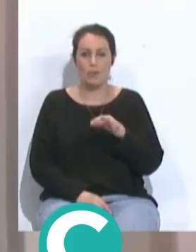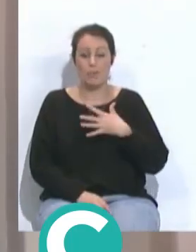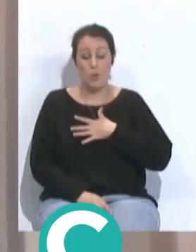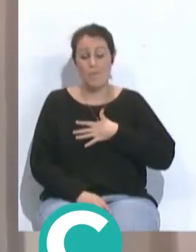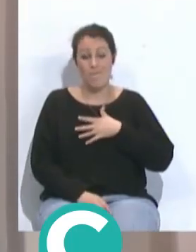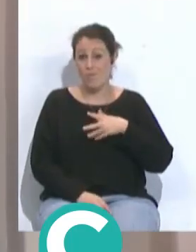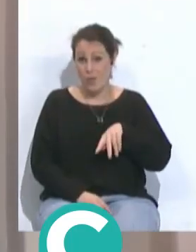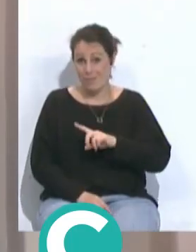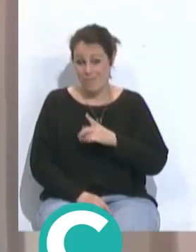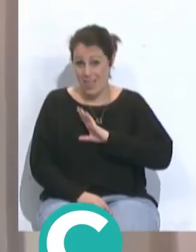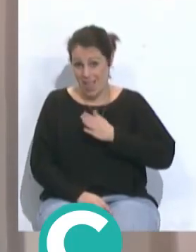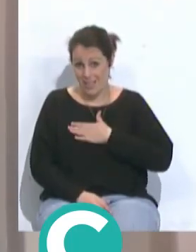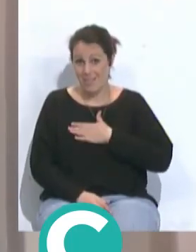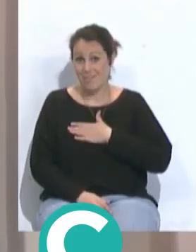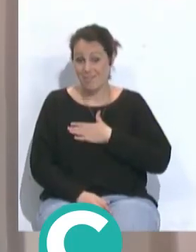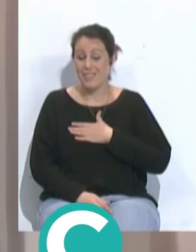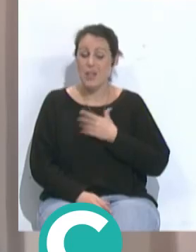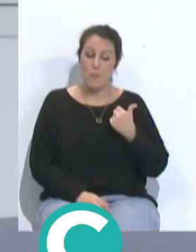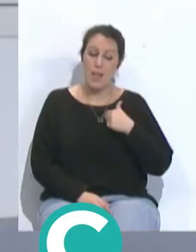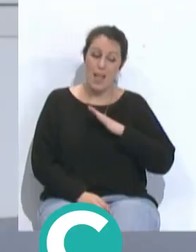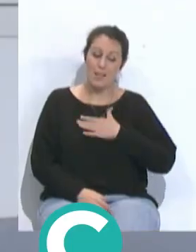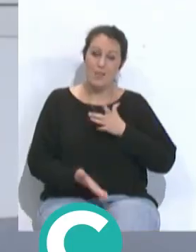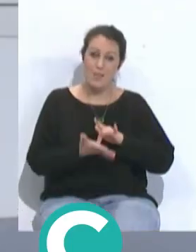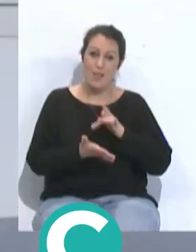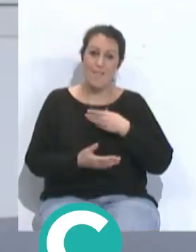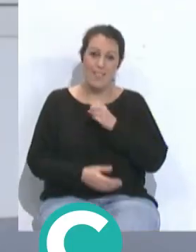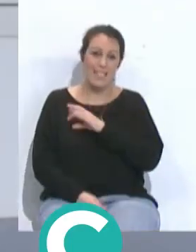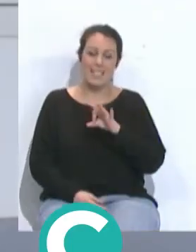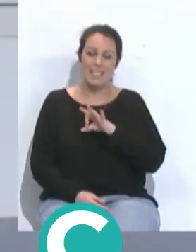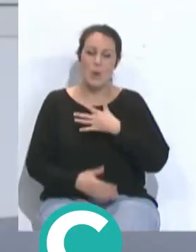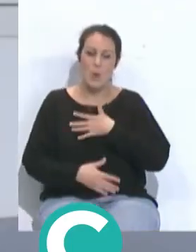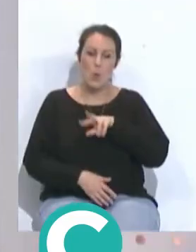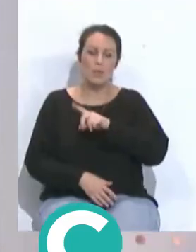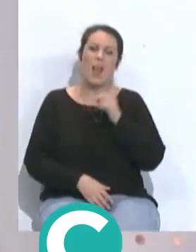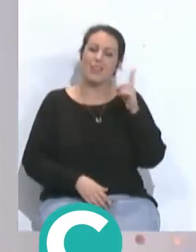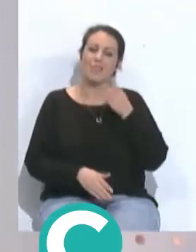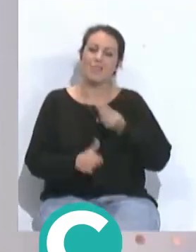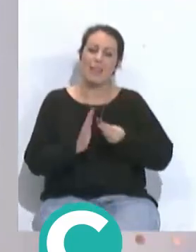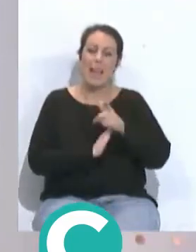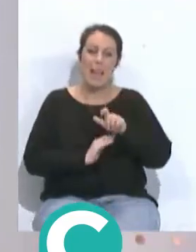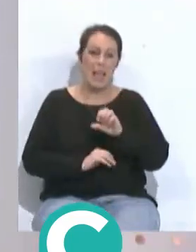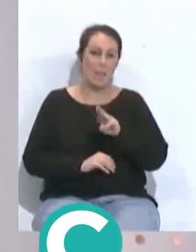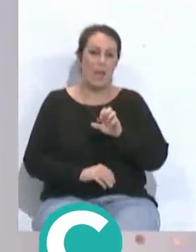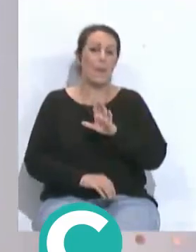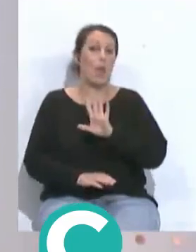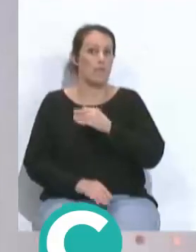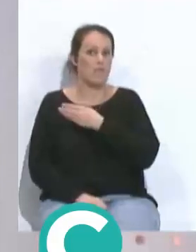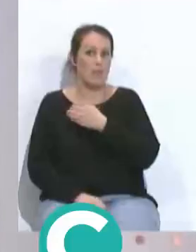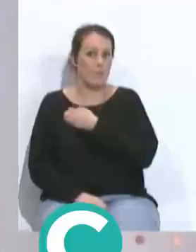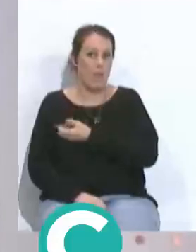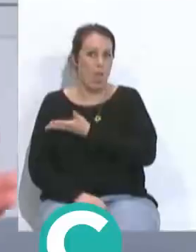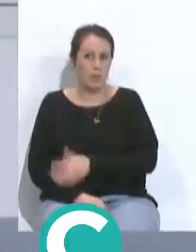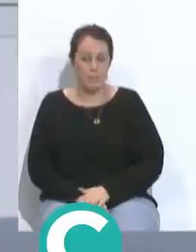estará incómodo mañana yo estoy incómodo con él no, mañana cuando cuando pierda el Betis estará incómodo pero él es de Lepe sí, pero es Bético bueno